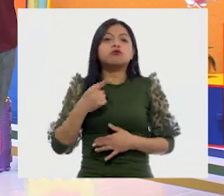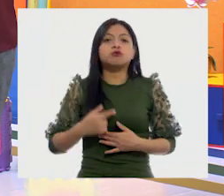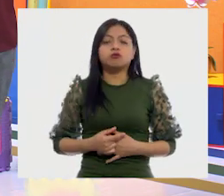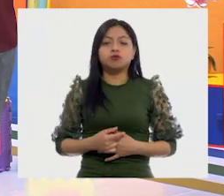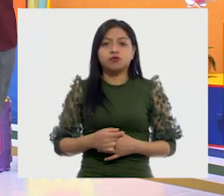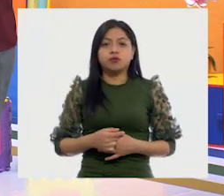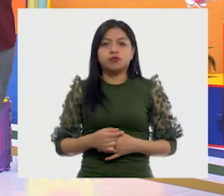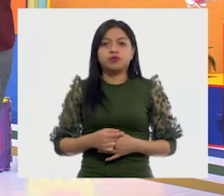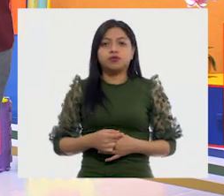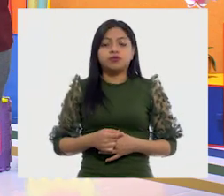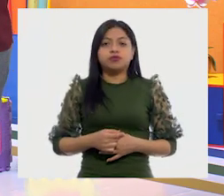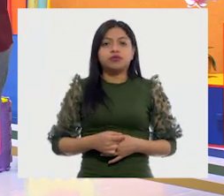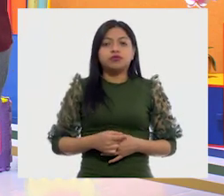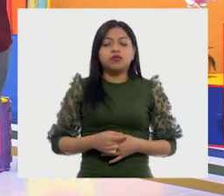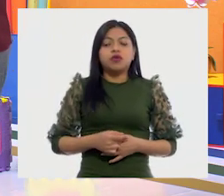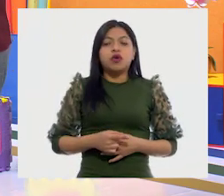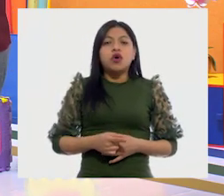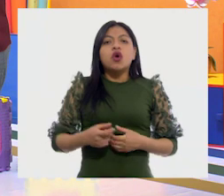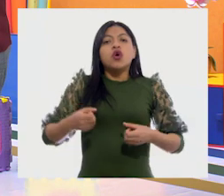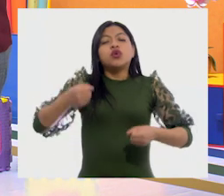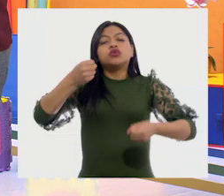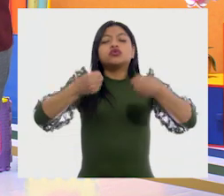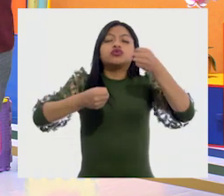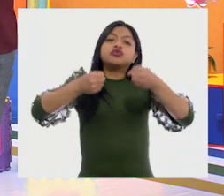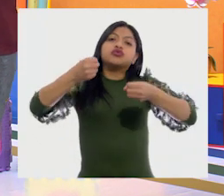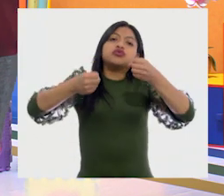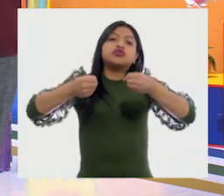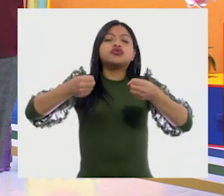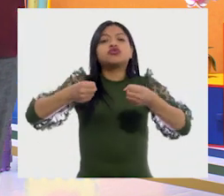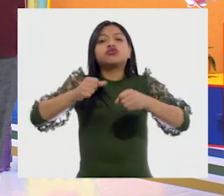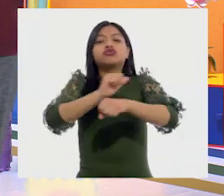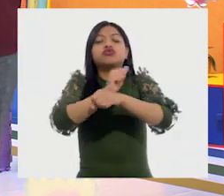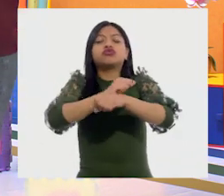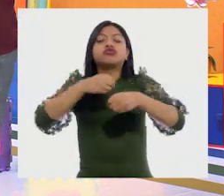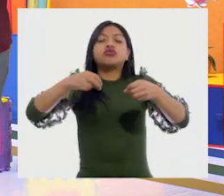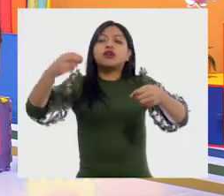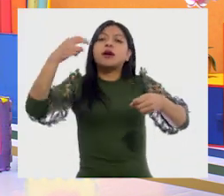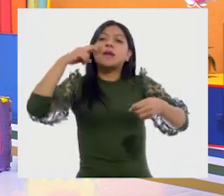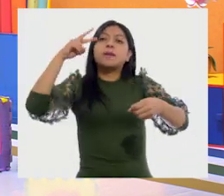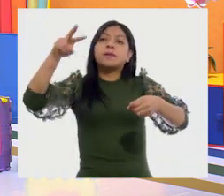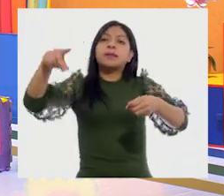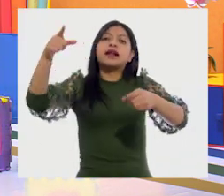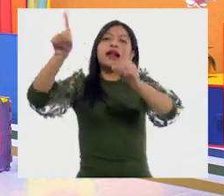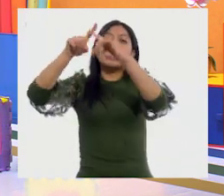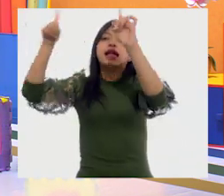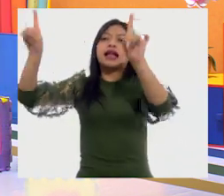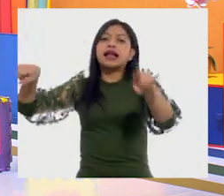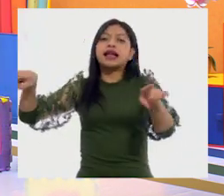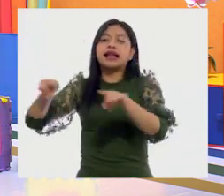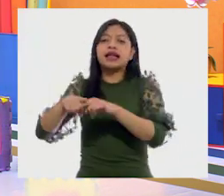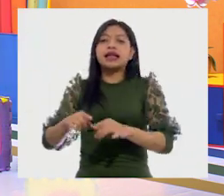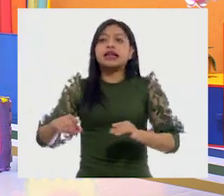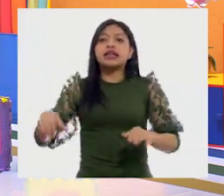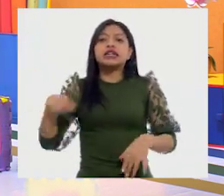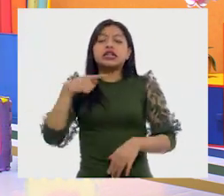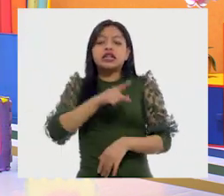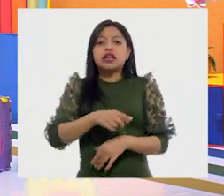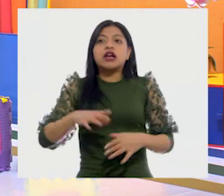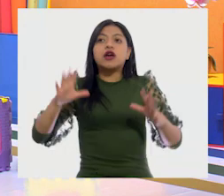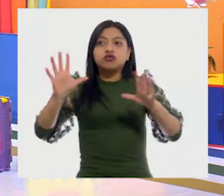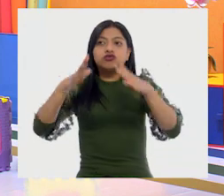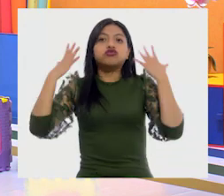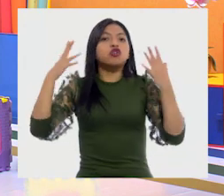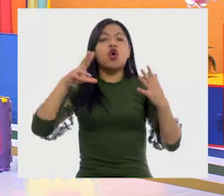en la carretera y hay señalamientos de bajarle la velocidad al carro, de ir a cierta